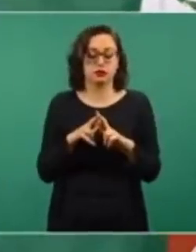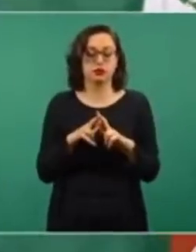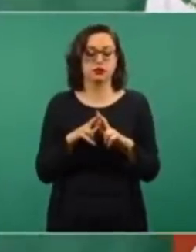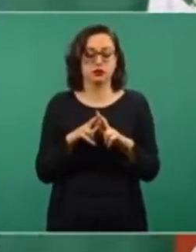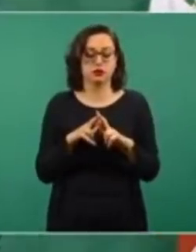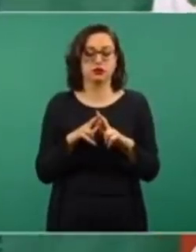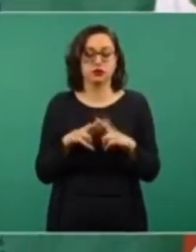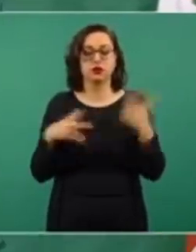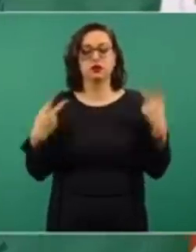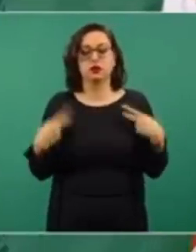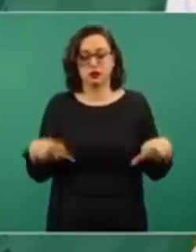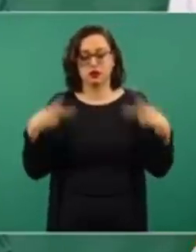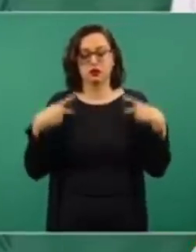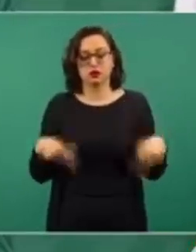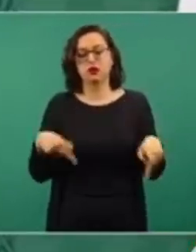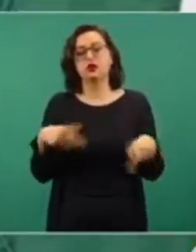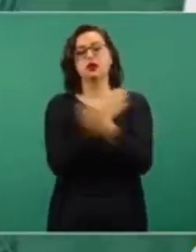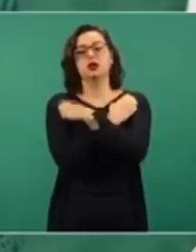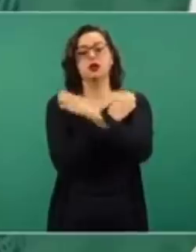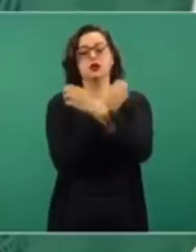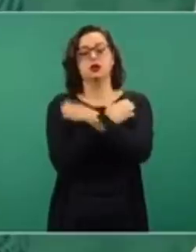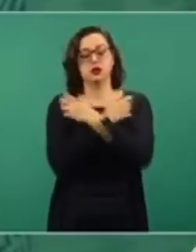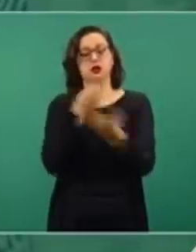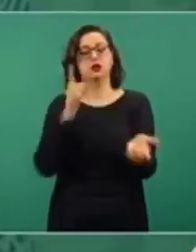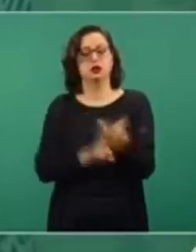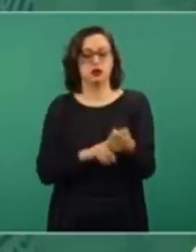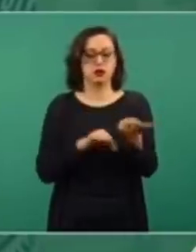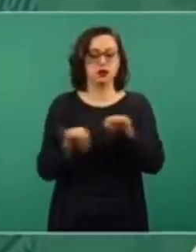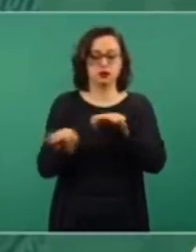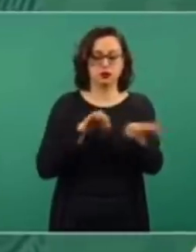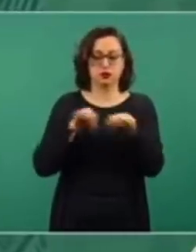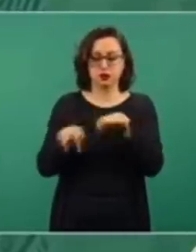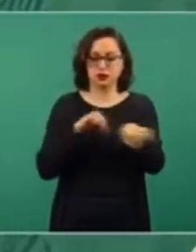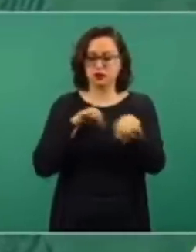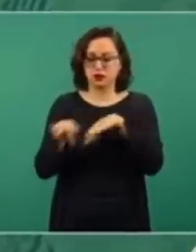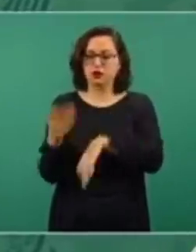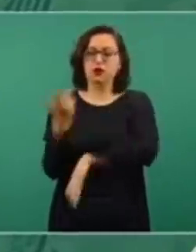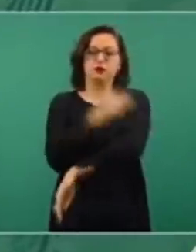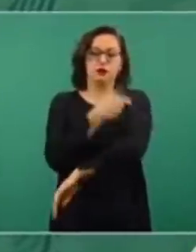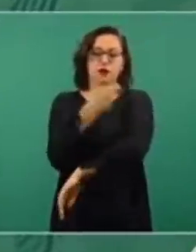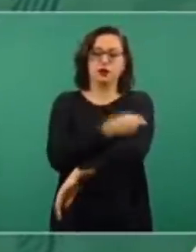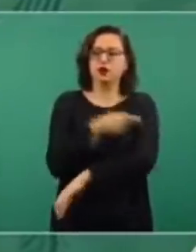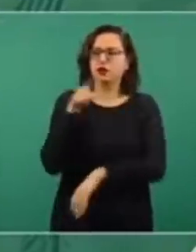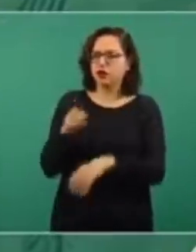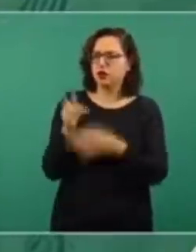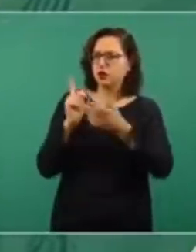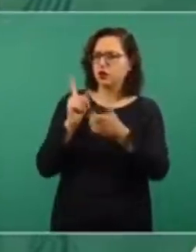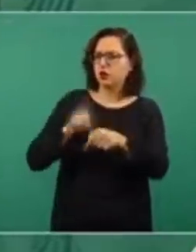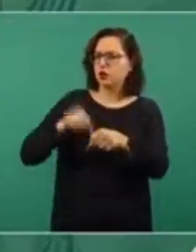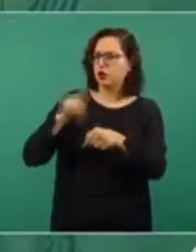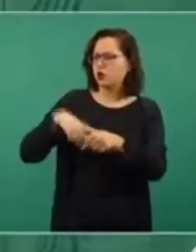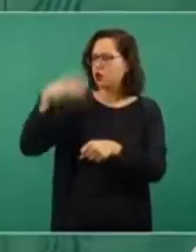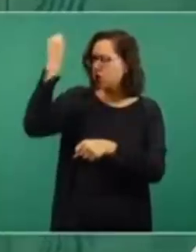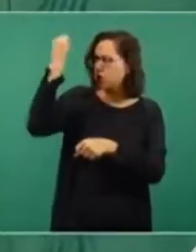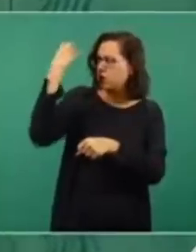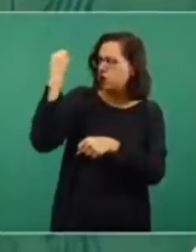trabajadores de la educación, donde lo permite el semáforo